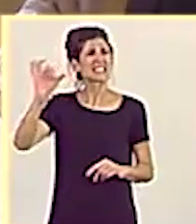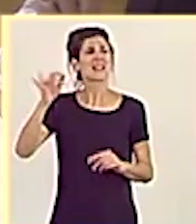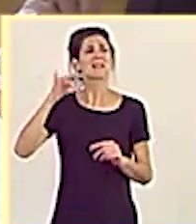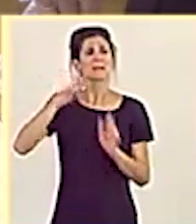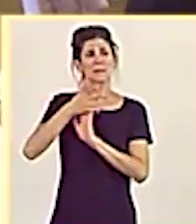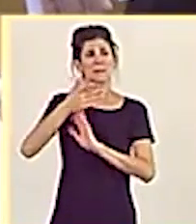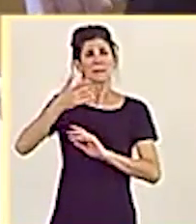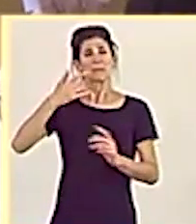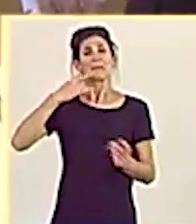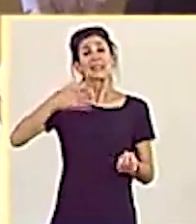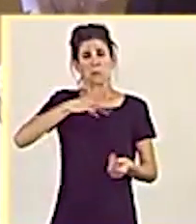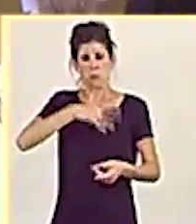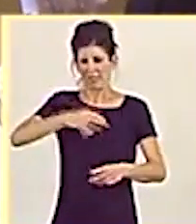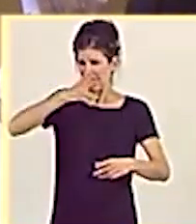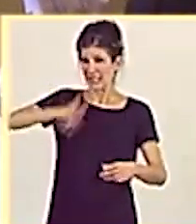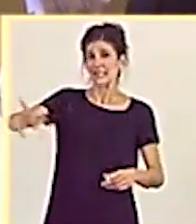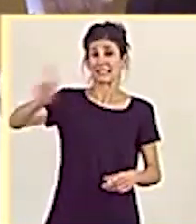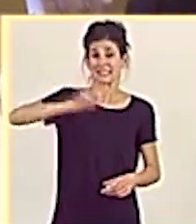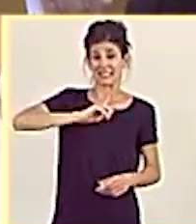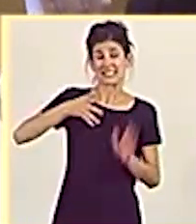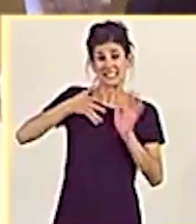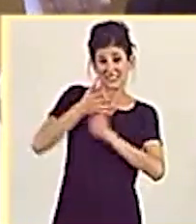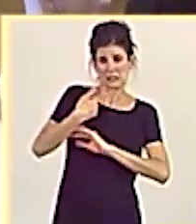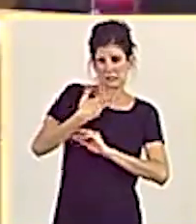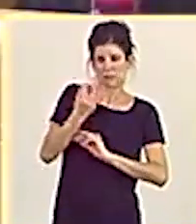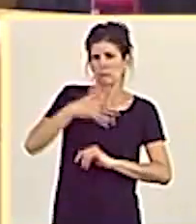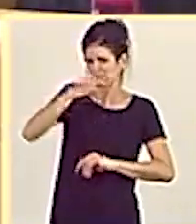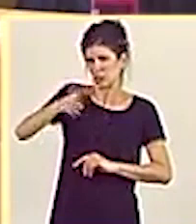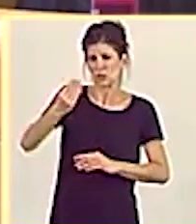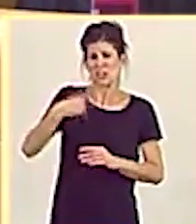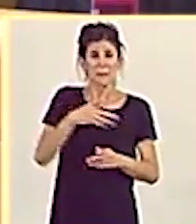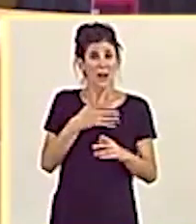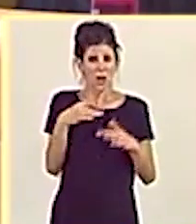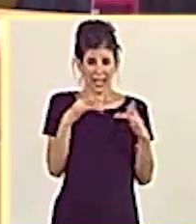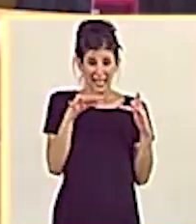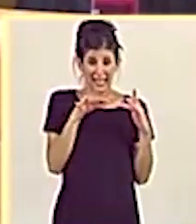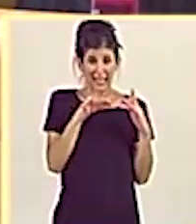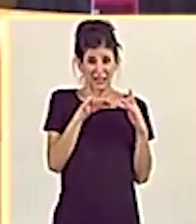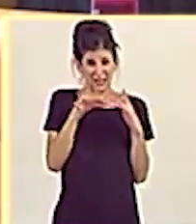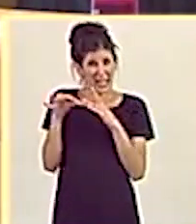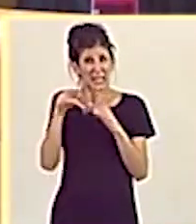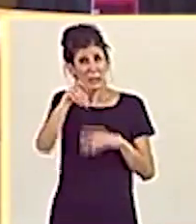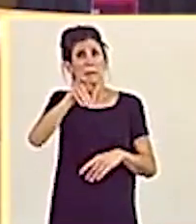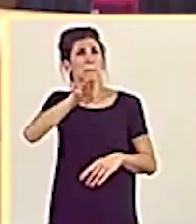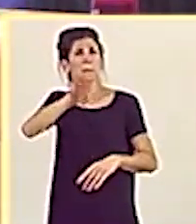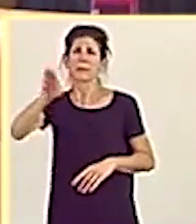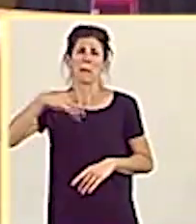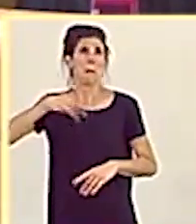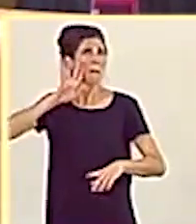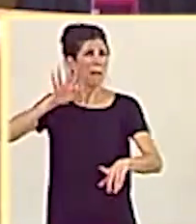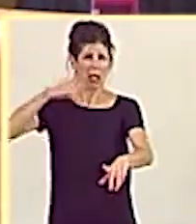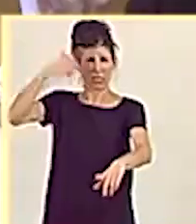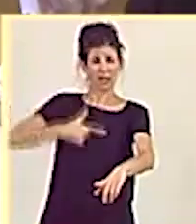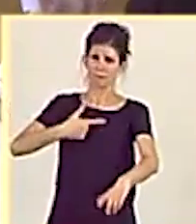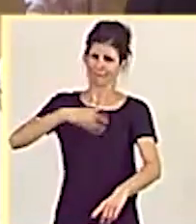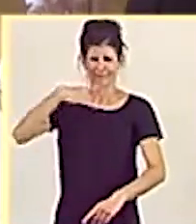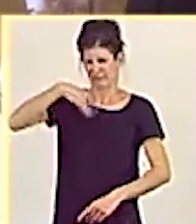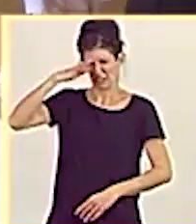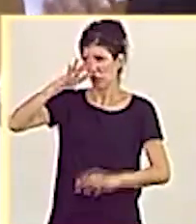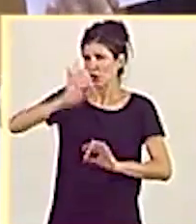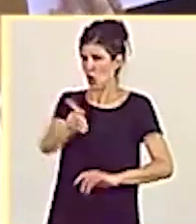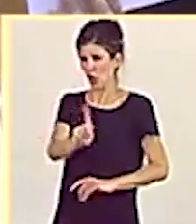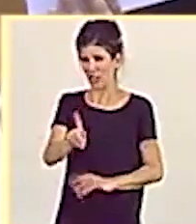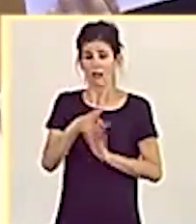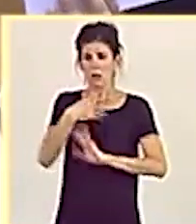me pueden acusar a mí de muchas cosas, pero de parecer un dirigente del Partido Popular creo que no, que no es creíble. Acúsenme,